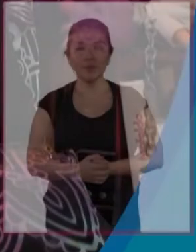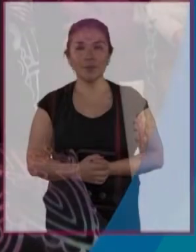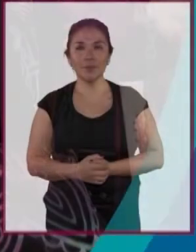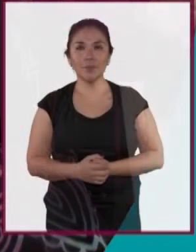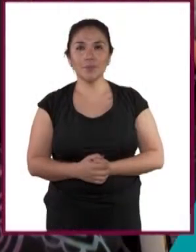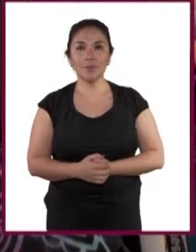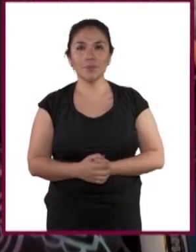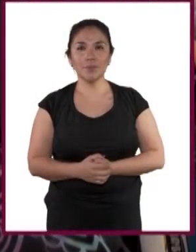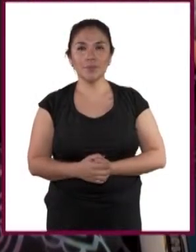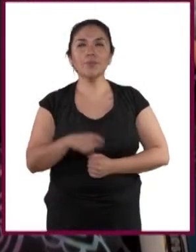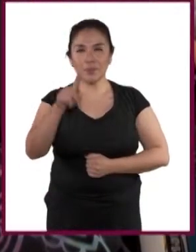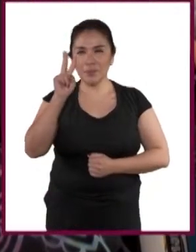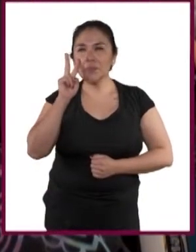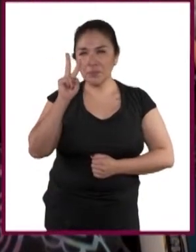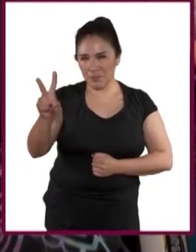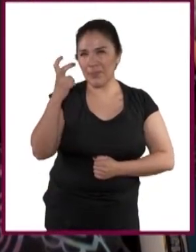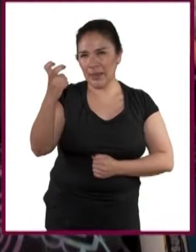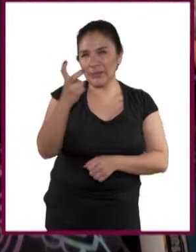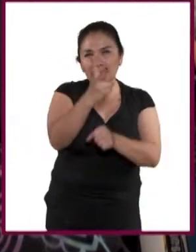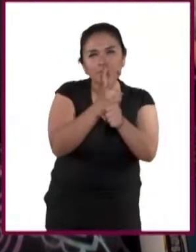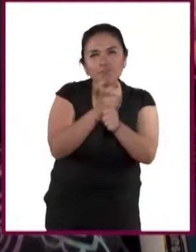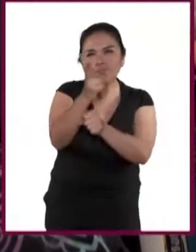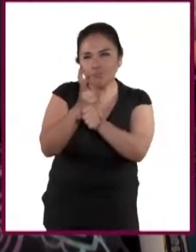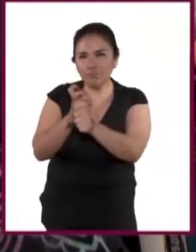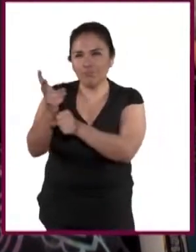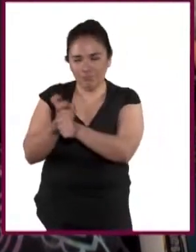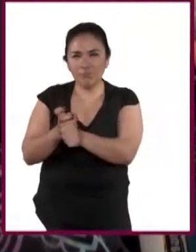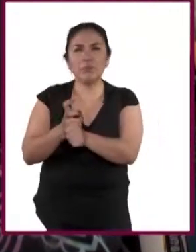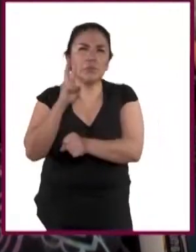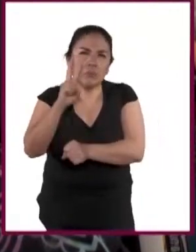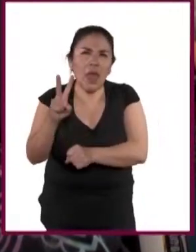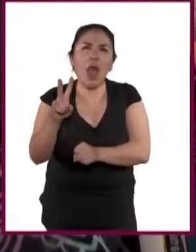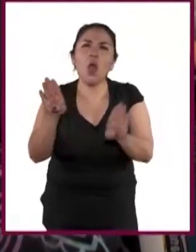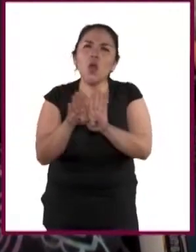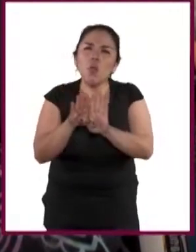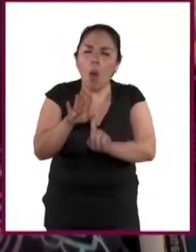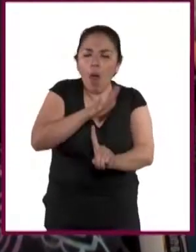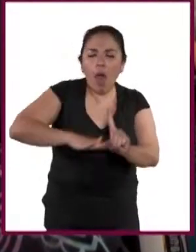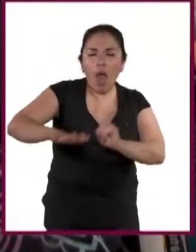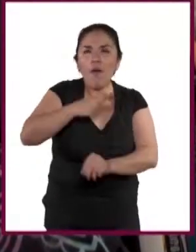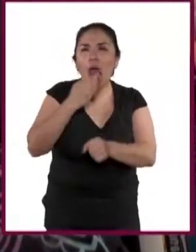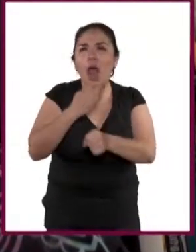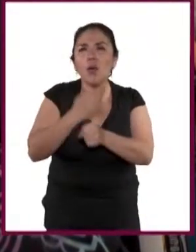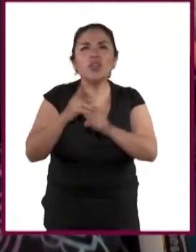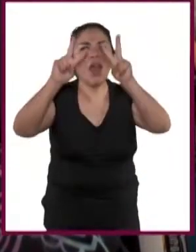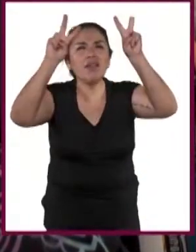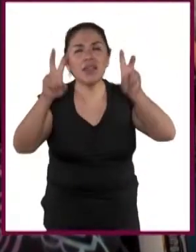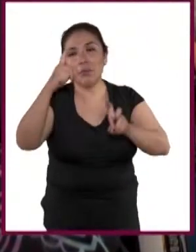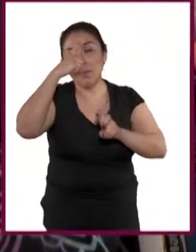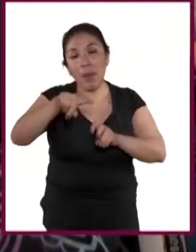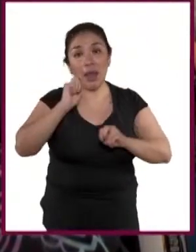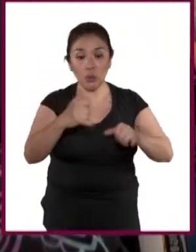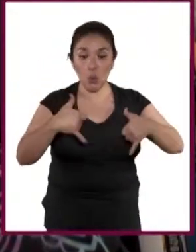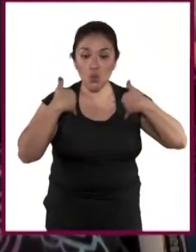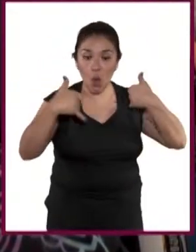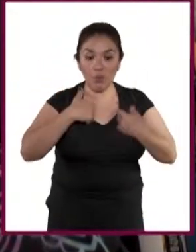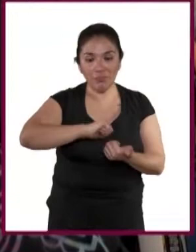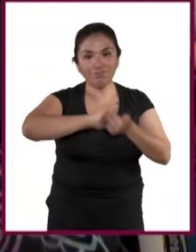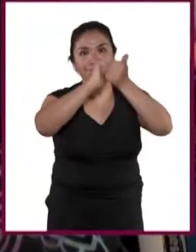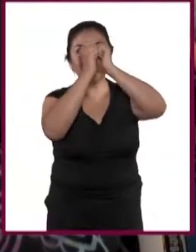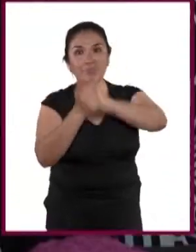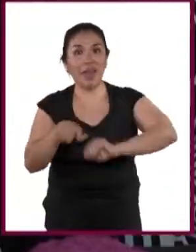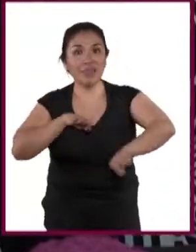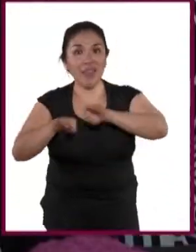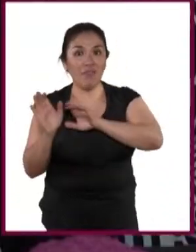Después de escuchar a nuestros invitados y revisar el panorama actual en nuestro país respecto al tránsito de la juventud hacia el mundo